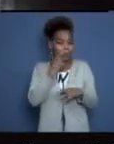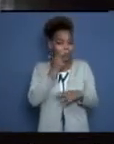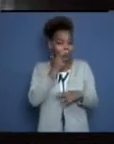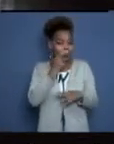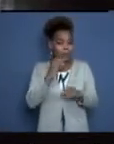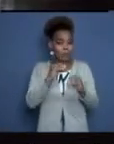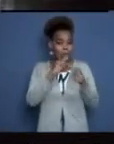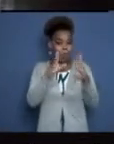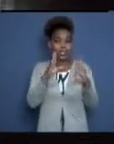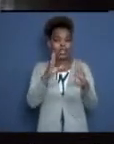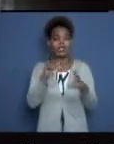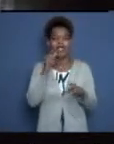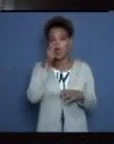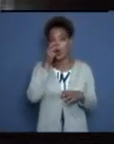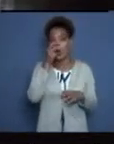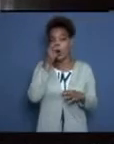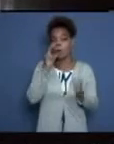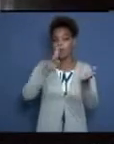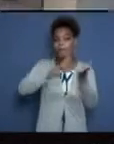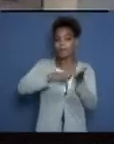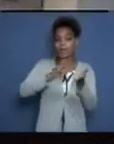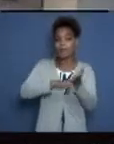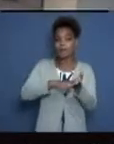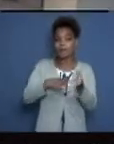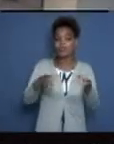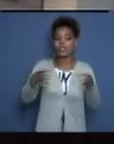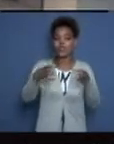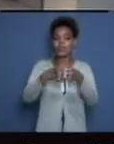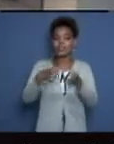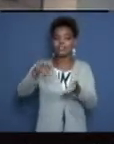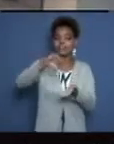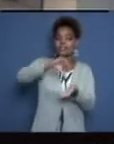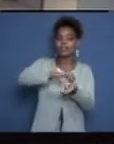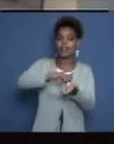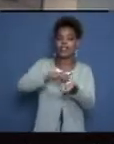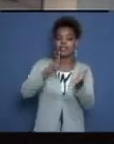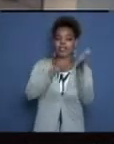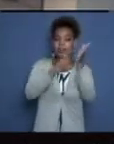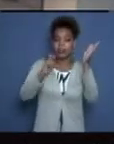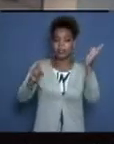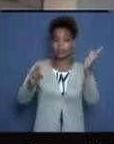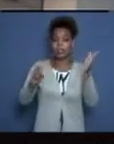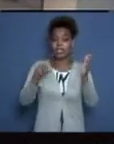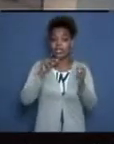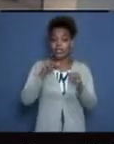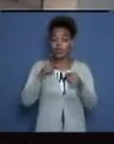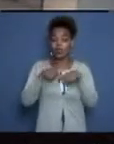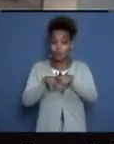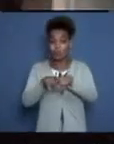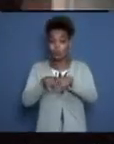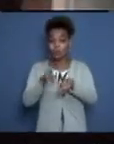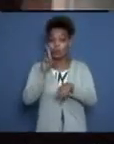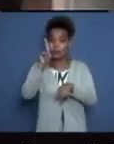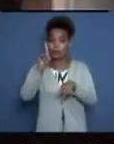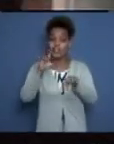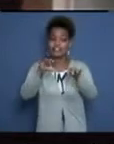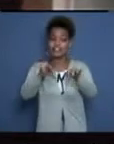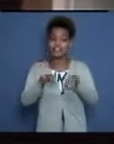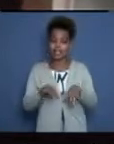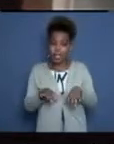Ernesto Santiesteban Velázquez, miembro del Comité Central del Partido Comunista de Cuba y su primer secretario en la provincia,